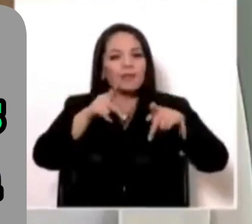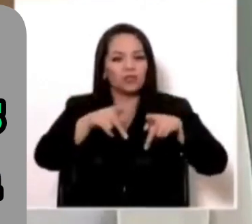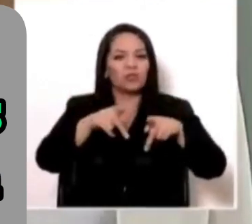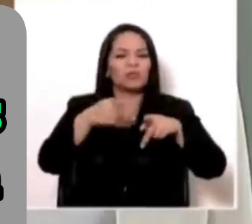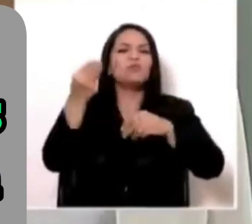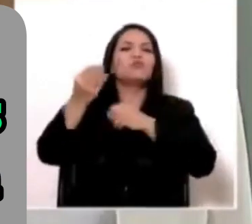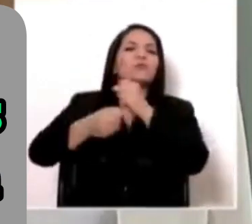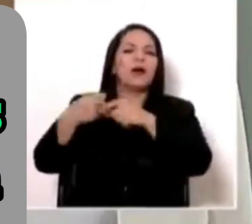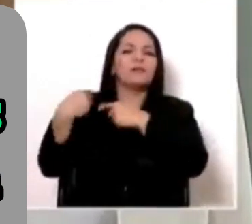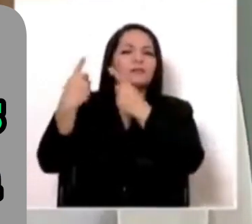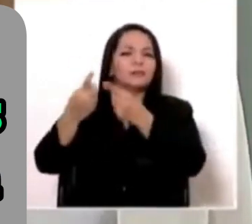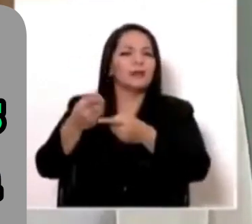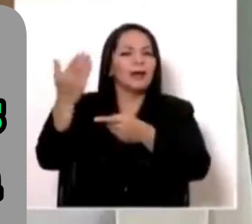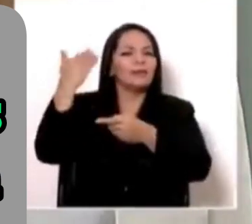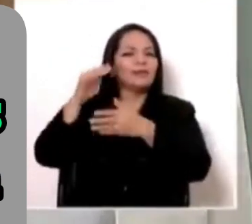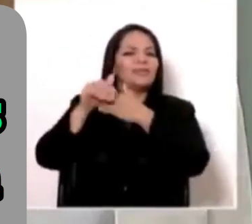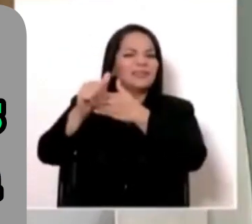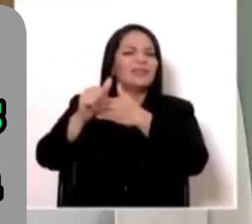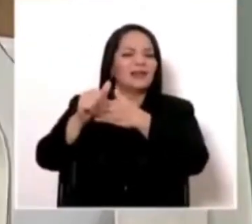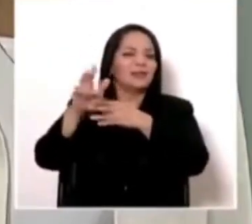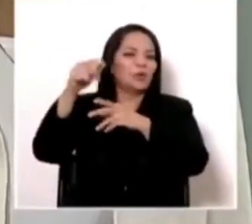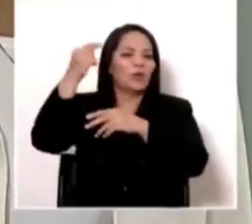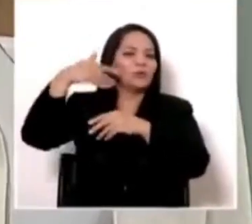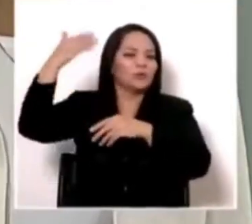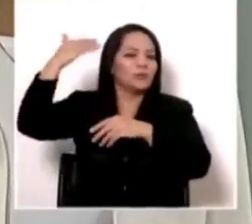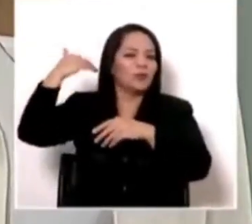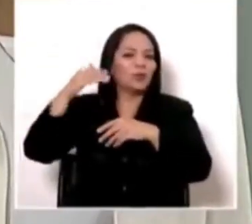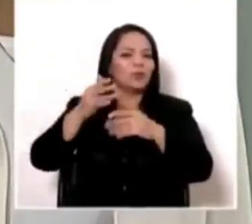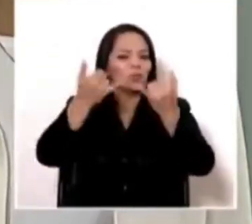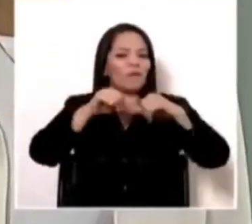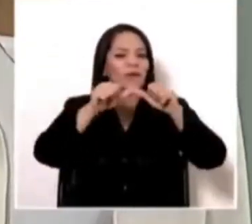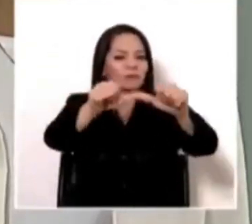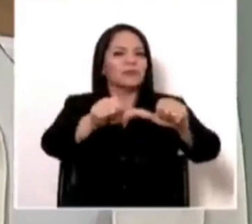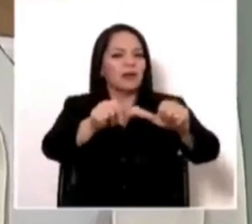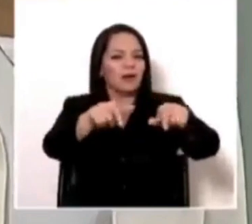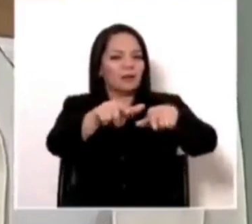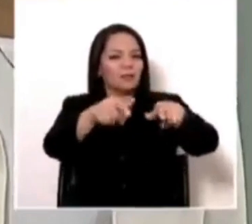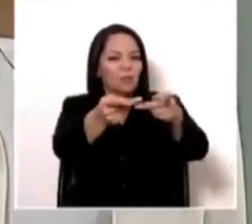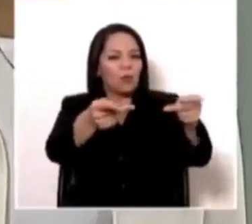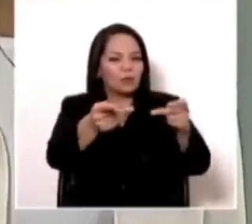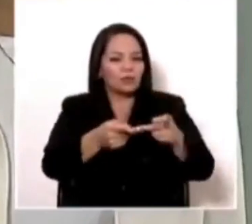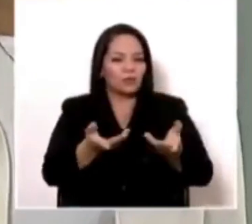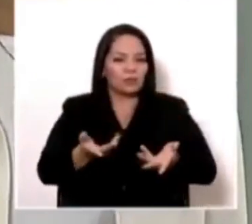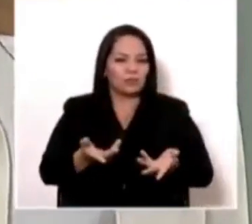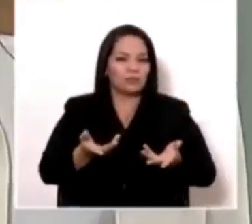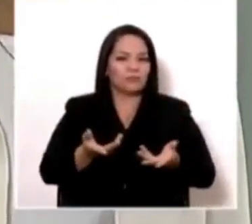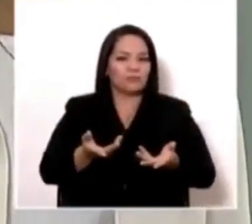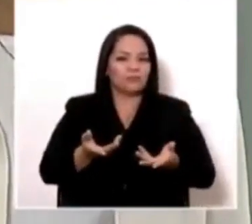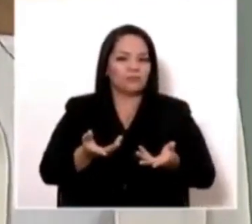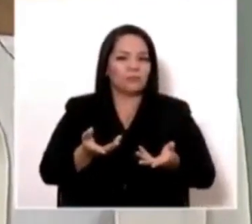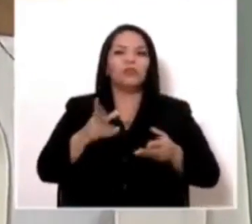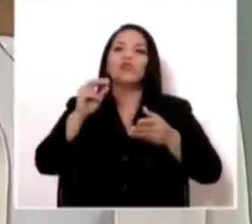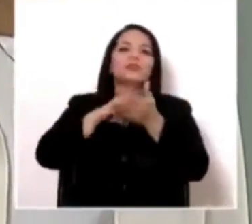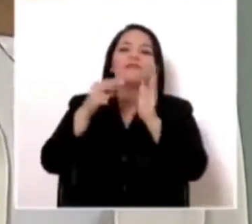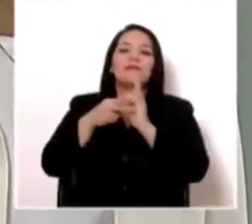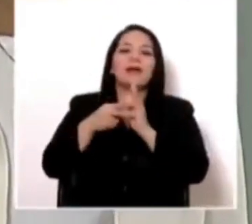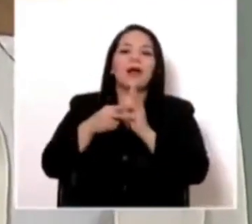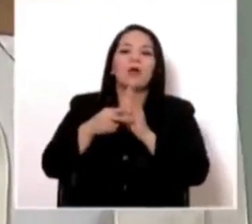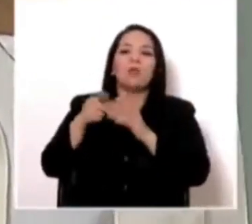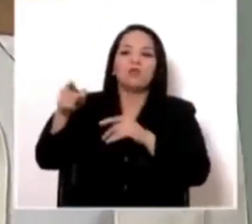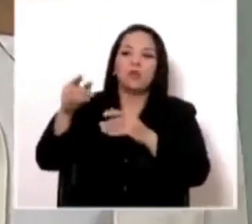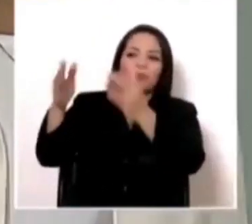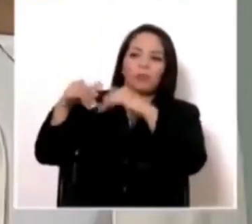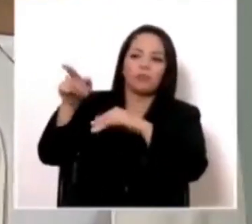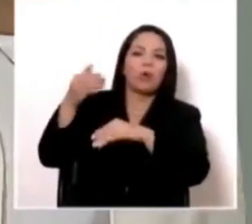generado en algún sentido alguna oposición a cambios. Lo pregunto sin menospreciar el trabajo del señor, pero a mí sí me llama la atención que en